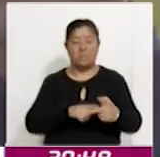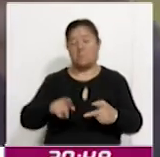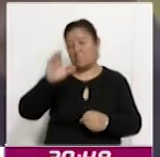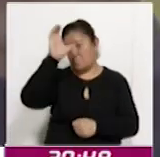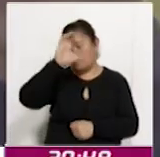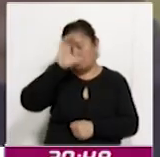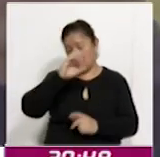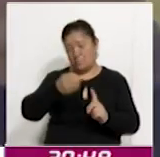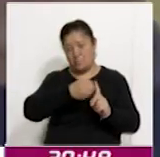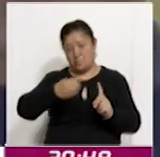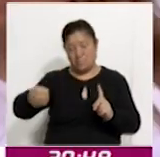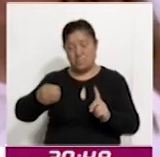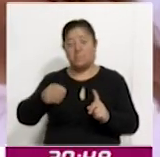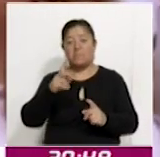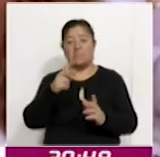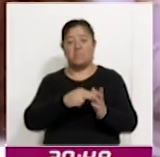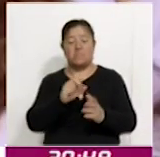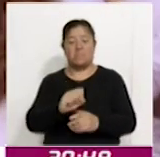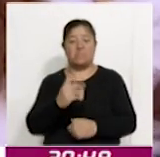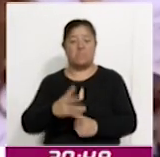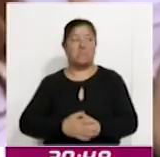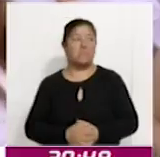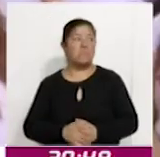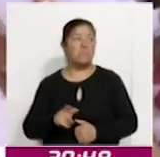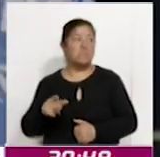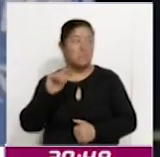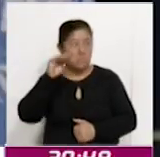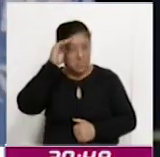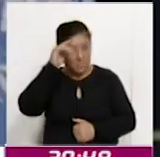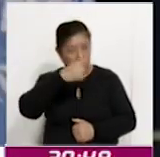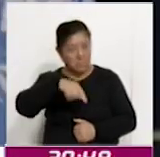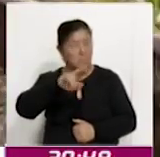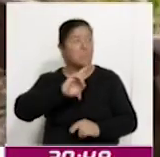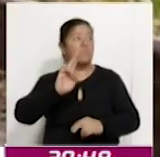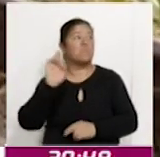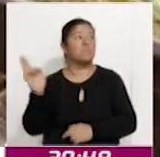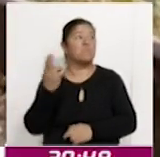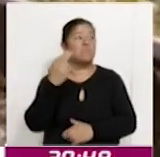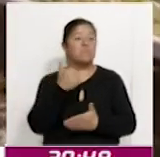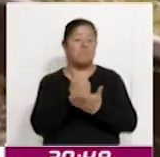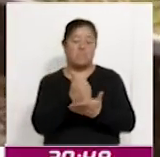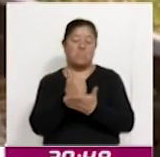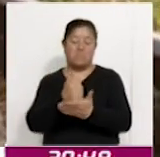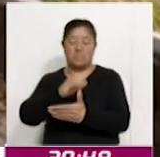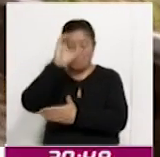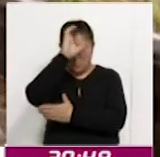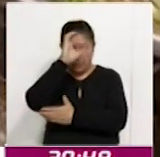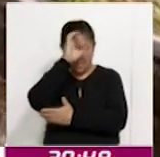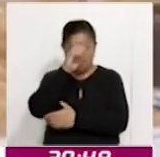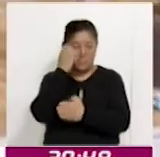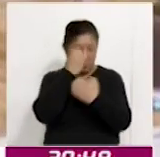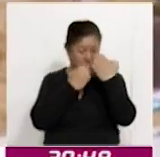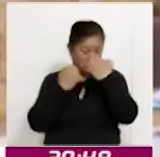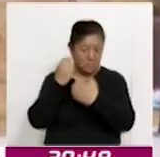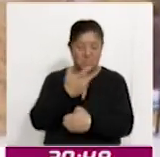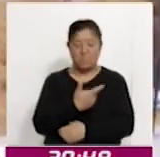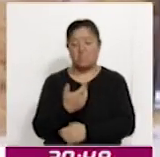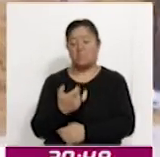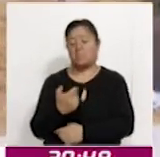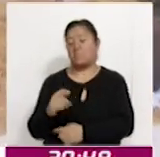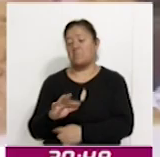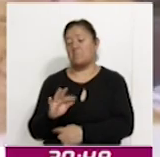Interdisciplinarias 2025, el cual mide las contribuciones de las universidades en la ciencia y que evalúa a 749